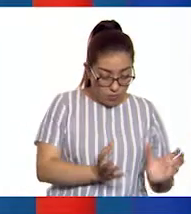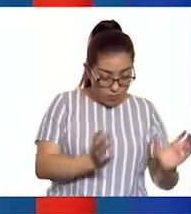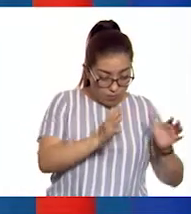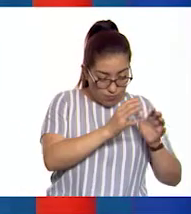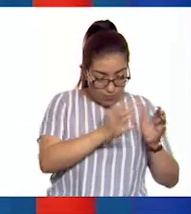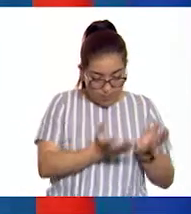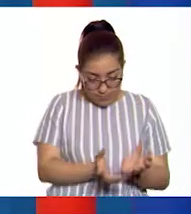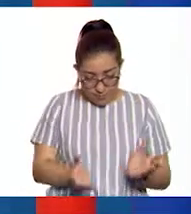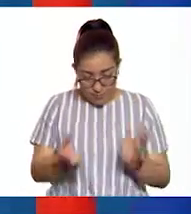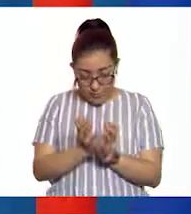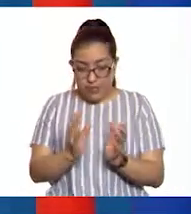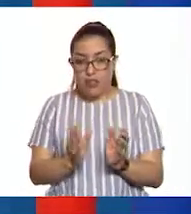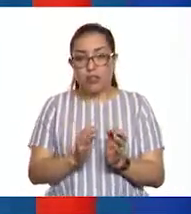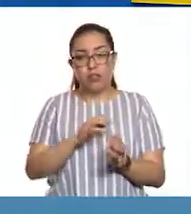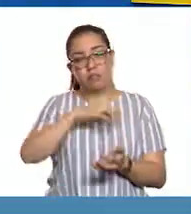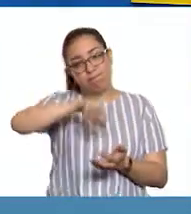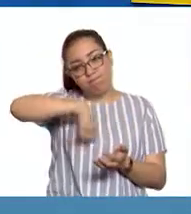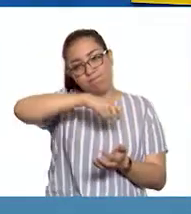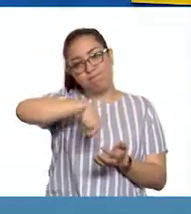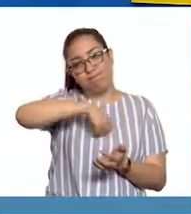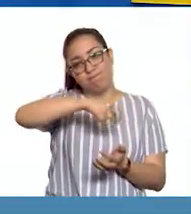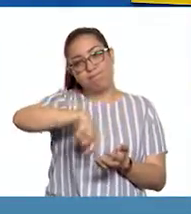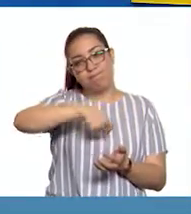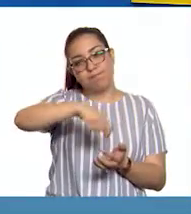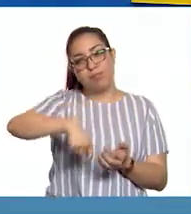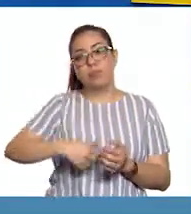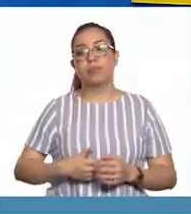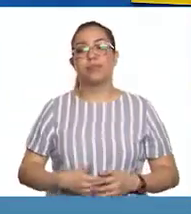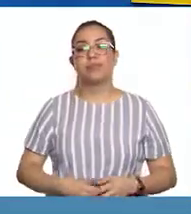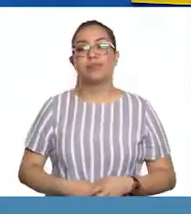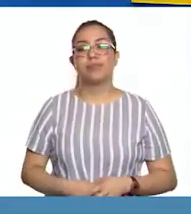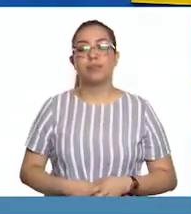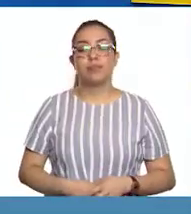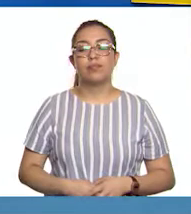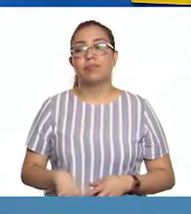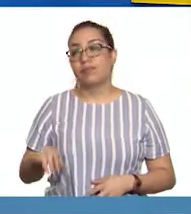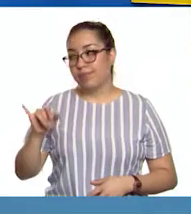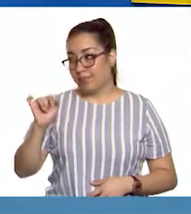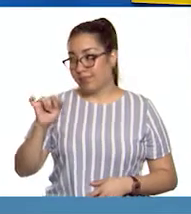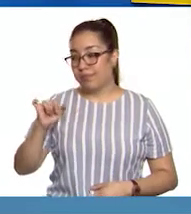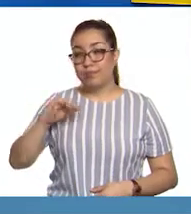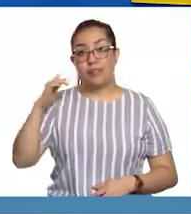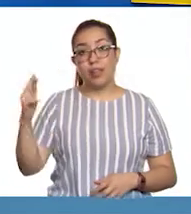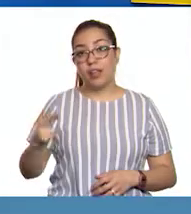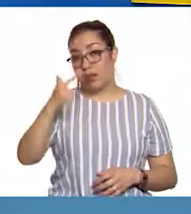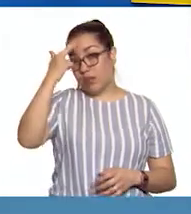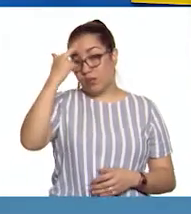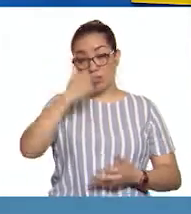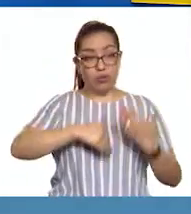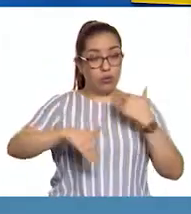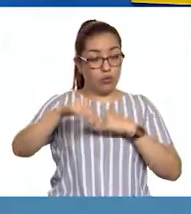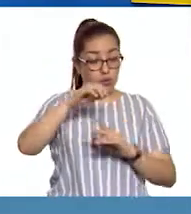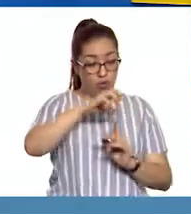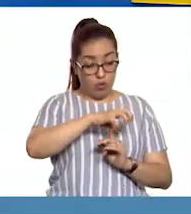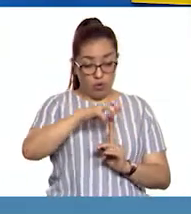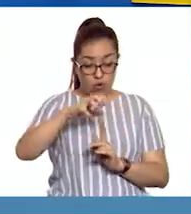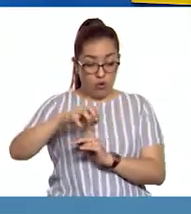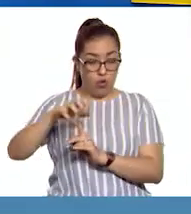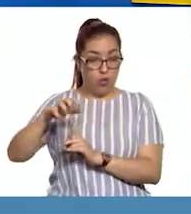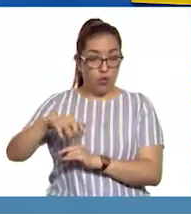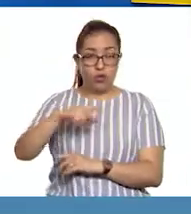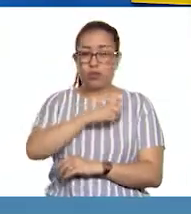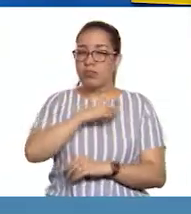se va a revolver. De acuerdo. También recuerda que los hongos deben estar siempre en la